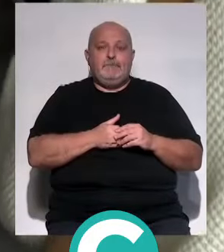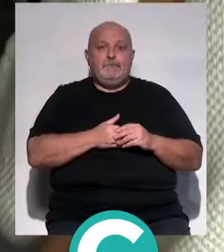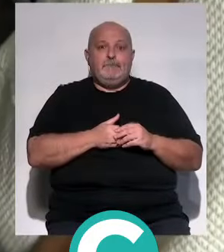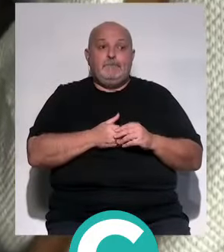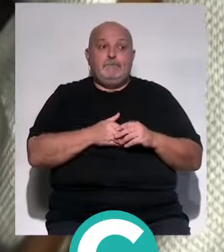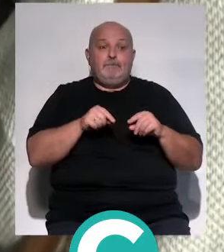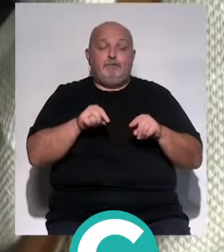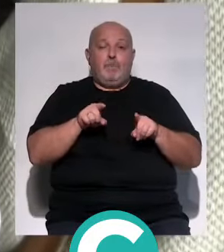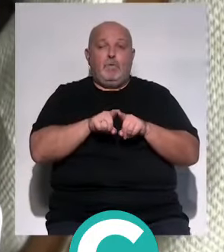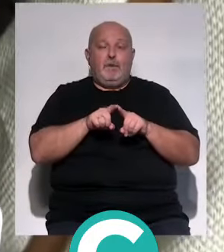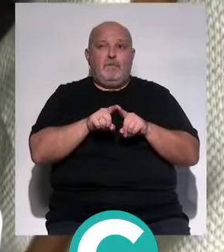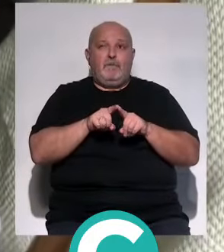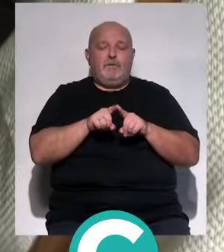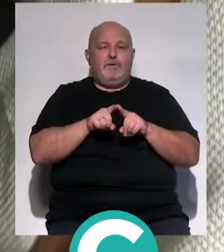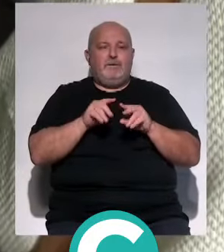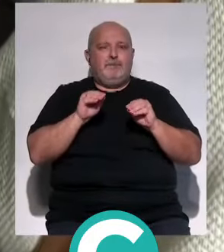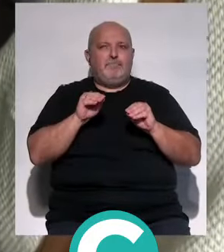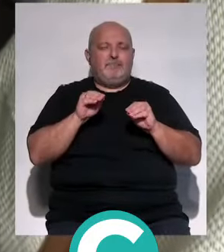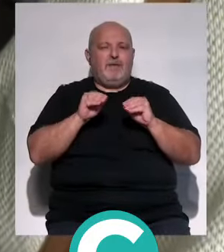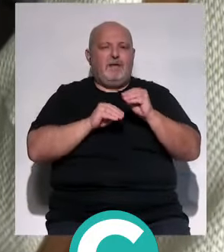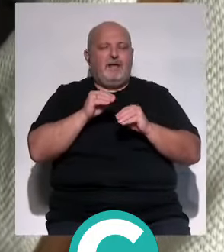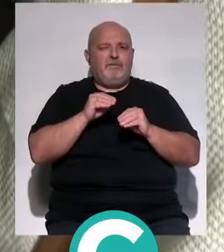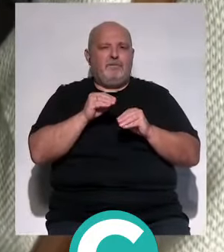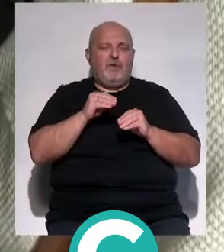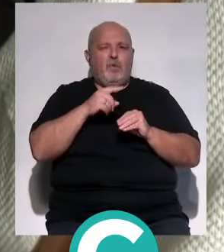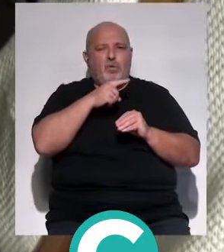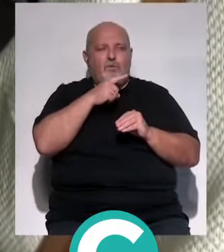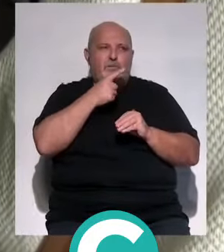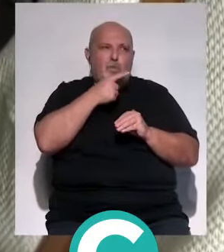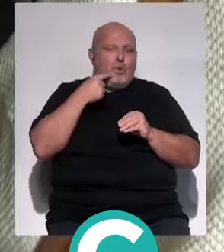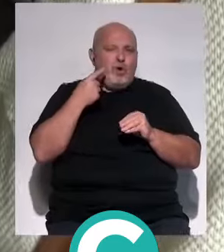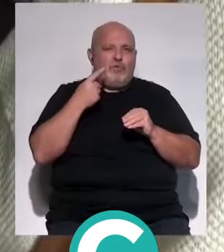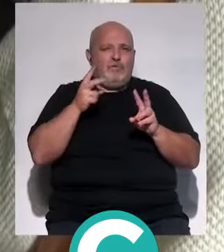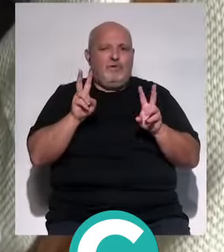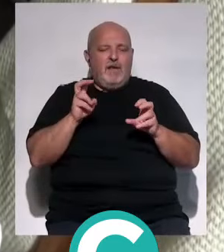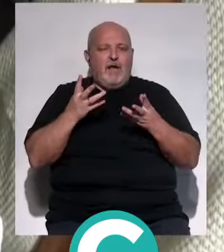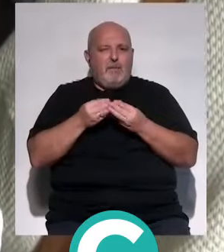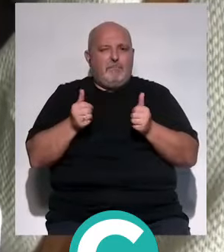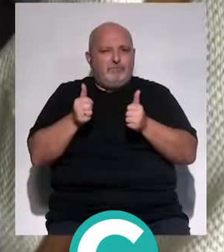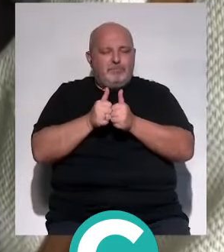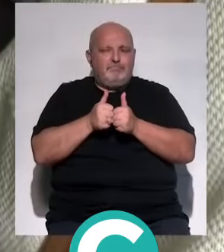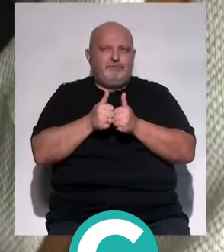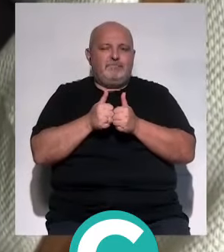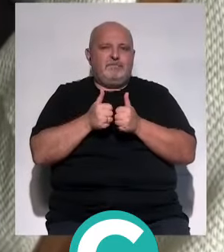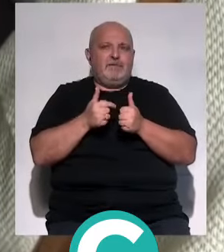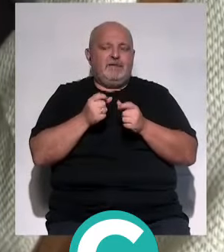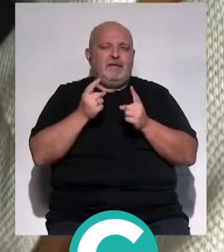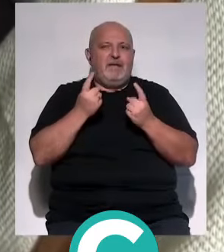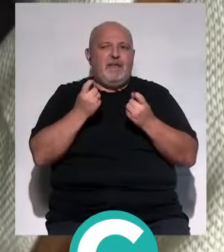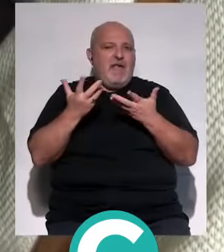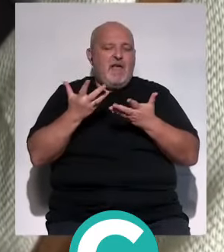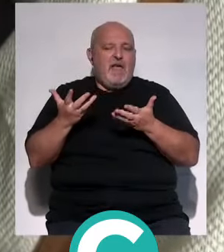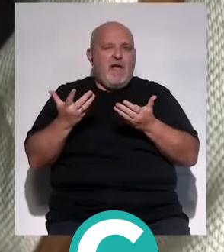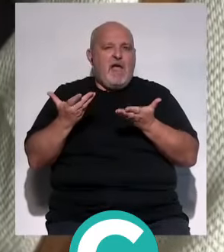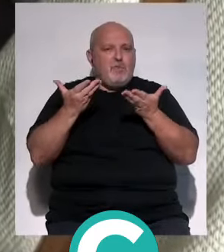hagan un duelo sano, un duelo acompañado y si necesitan ayuda